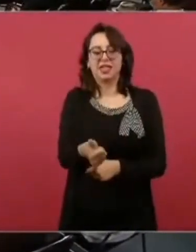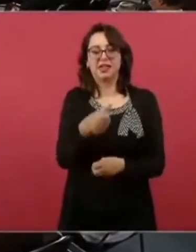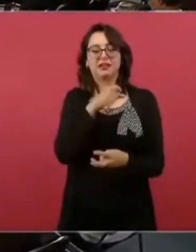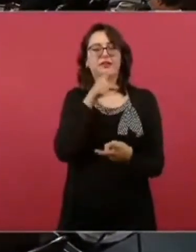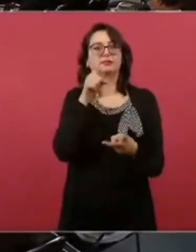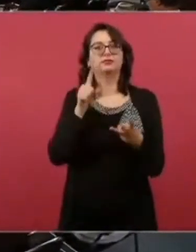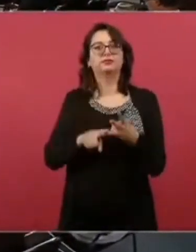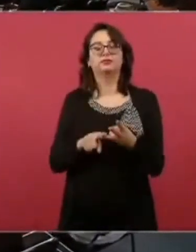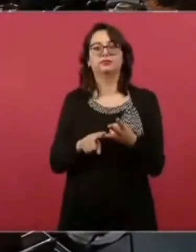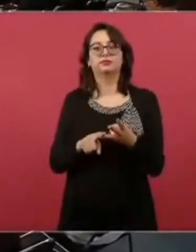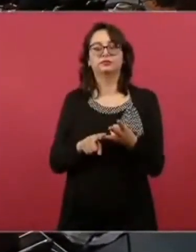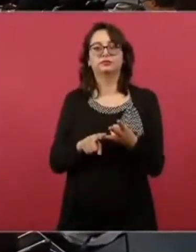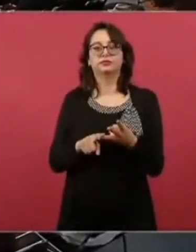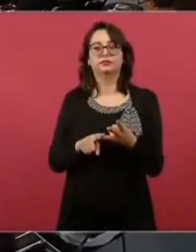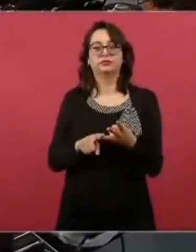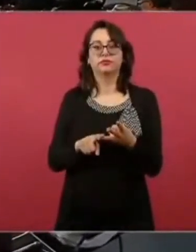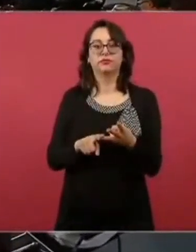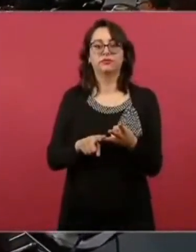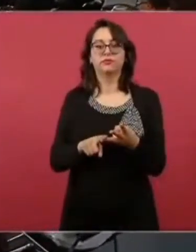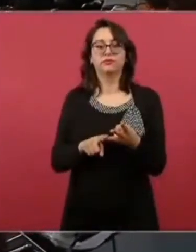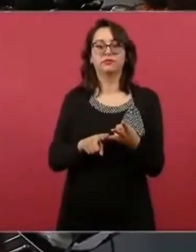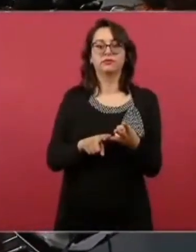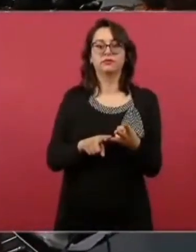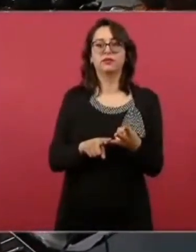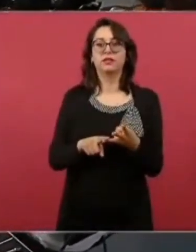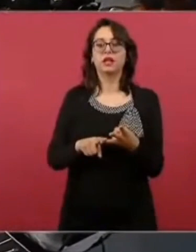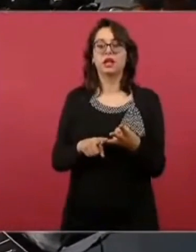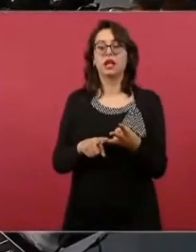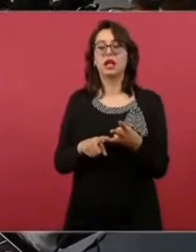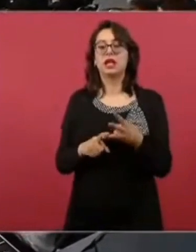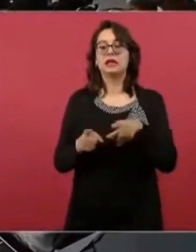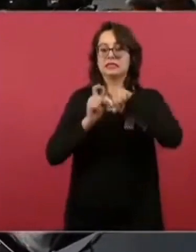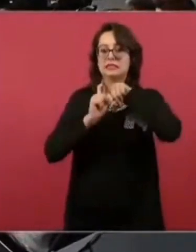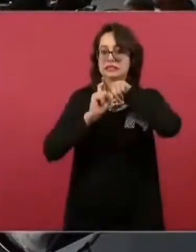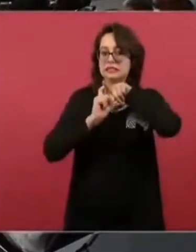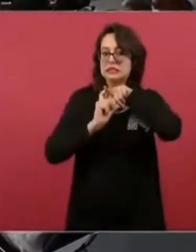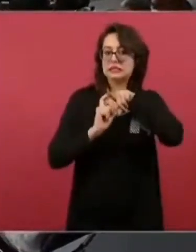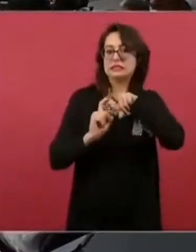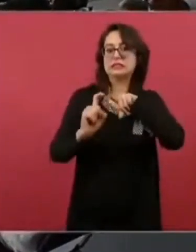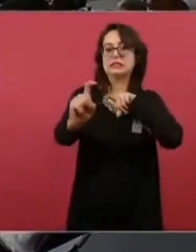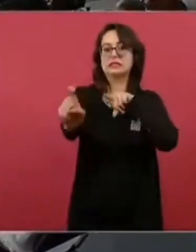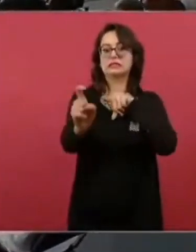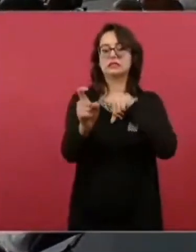en el tren de Xochimilco a Tasqueña.